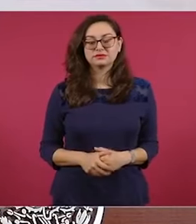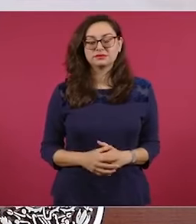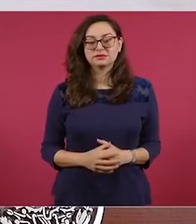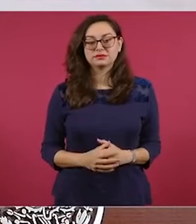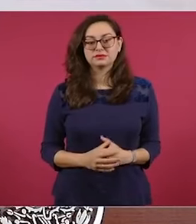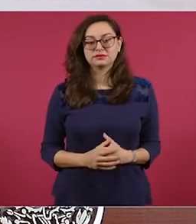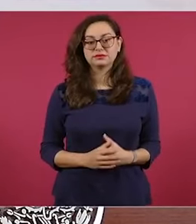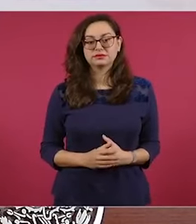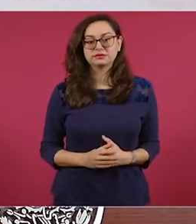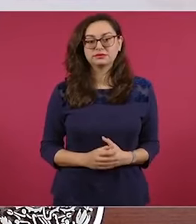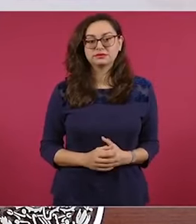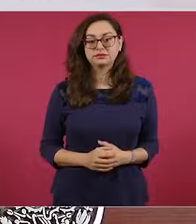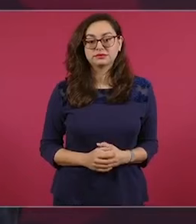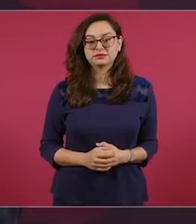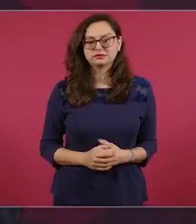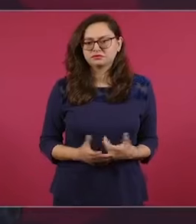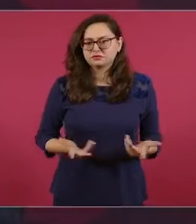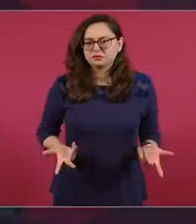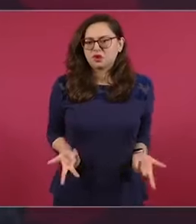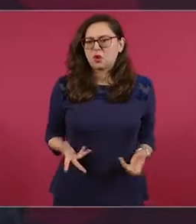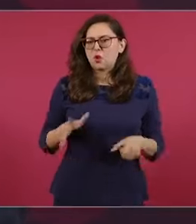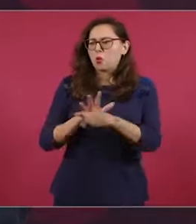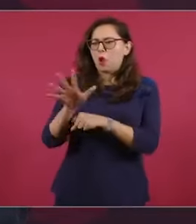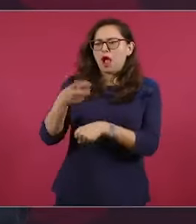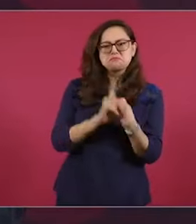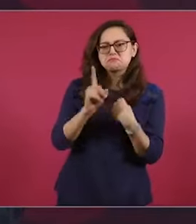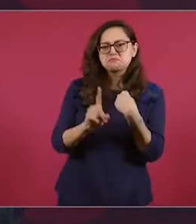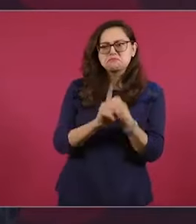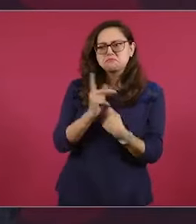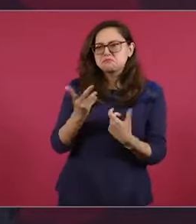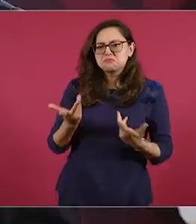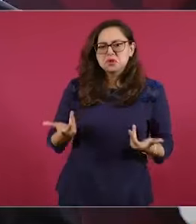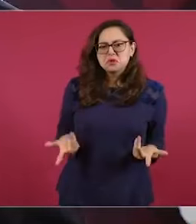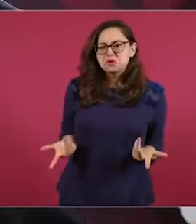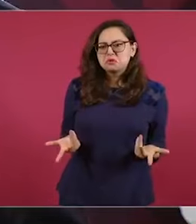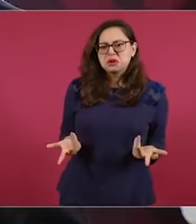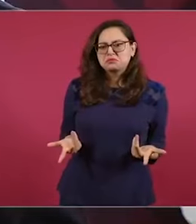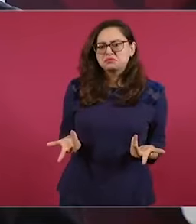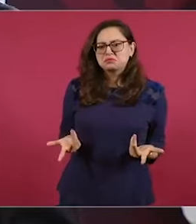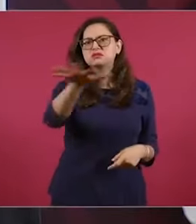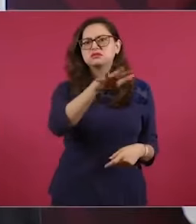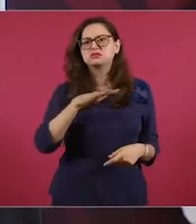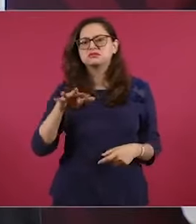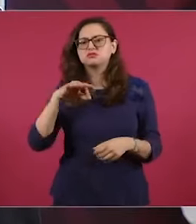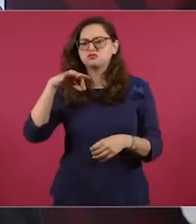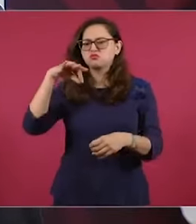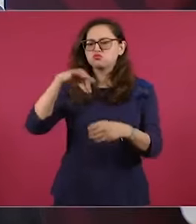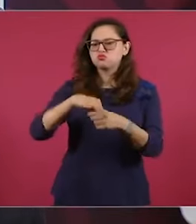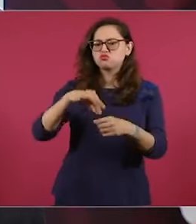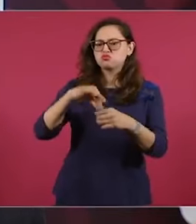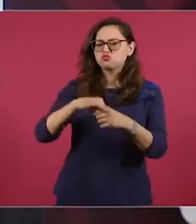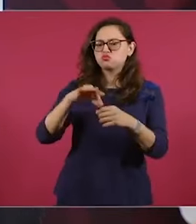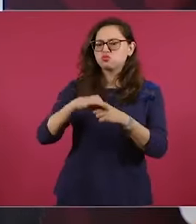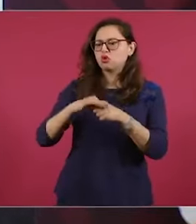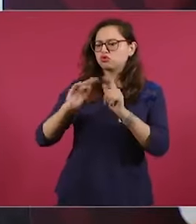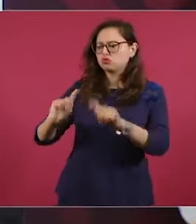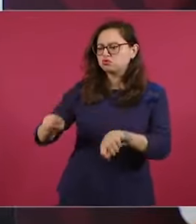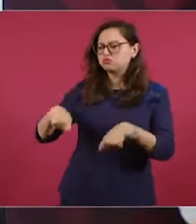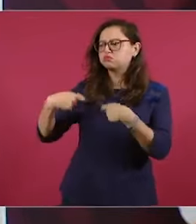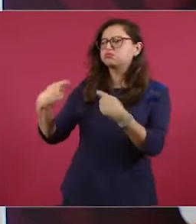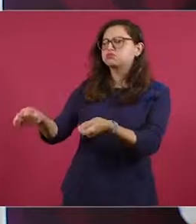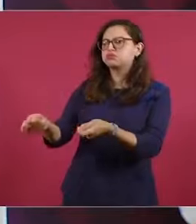afecta? ¿En qué les afecta si el pueblo elige, si son realmente